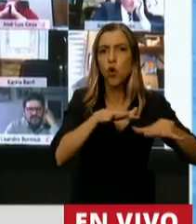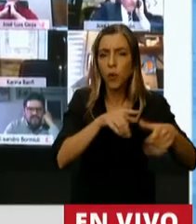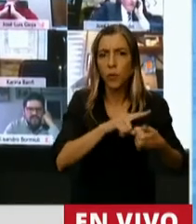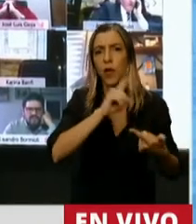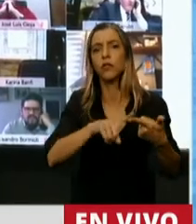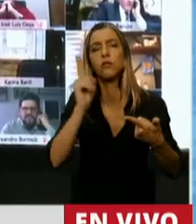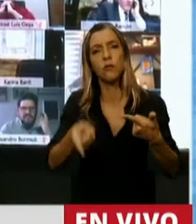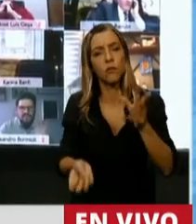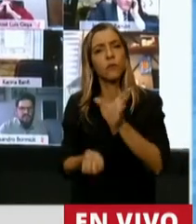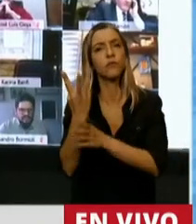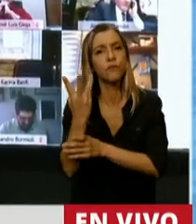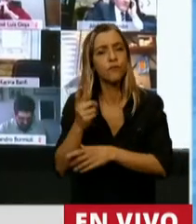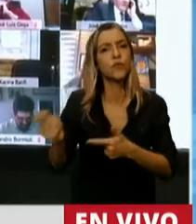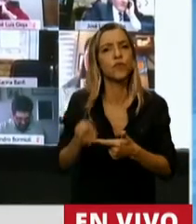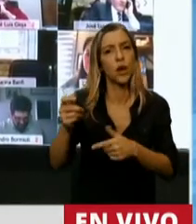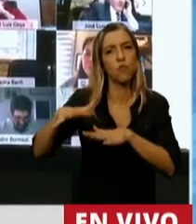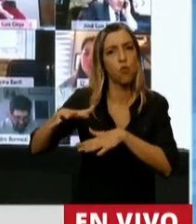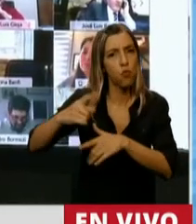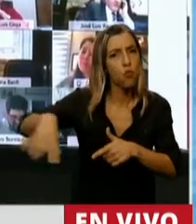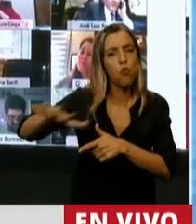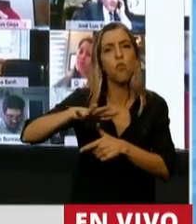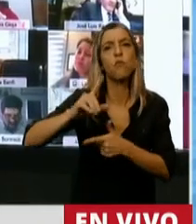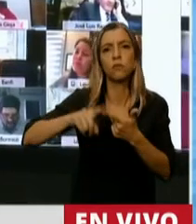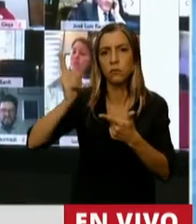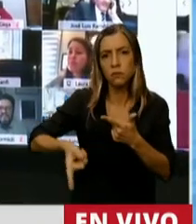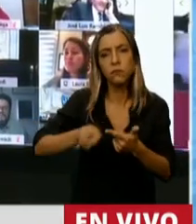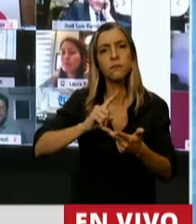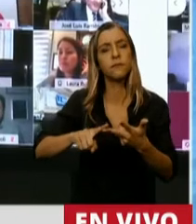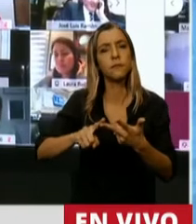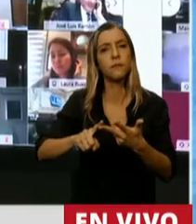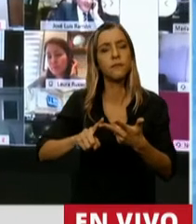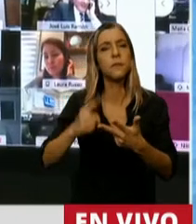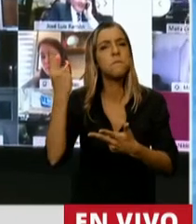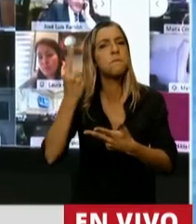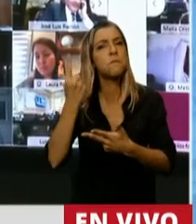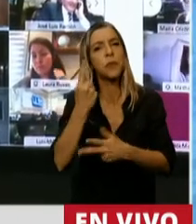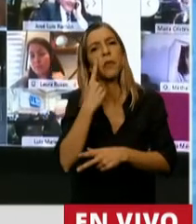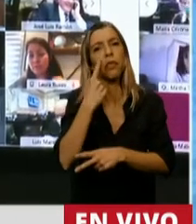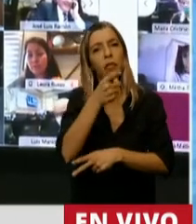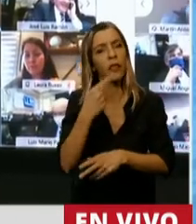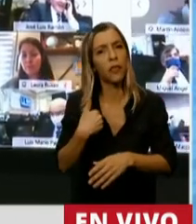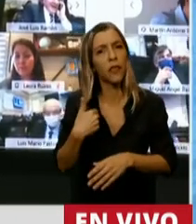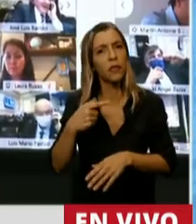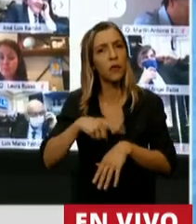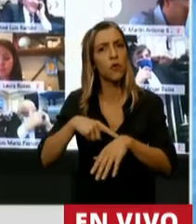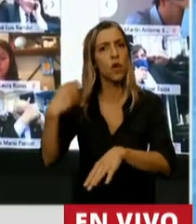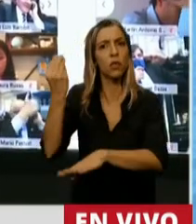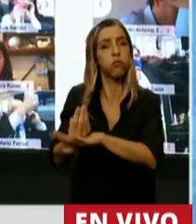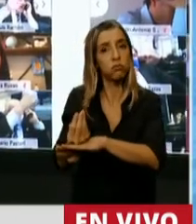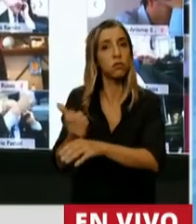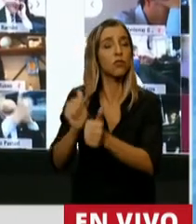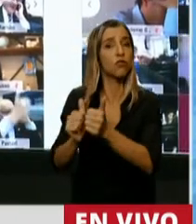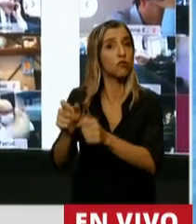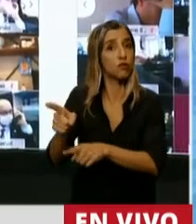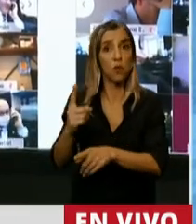del Partido Socialista Popular y fue el primer intendente socialista de la ciudad de Rosario,